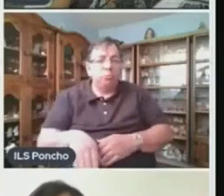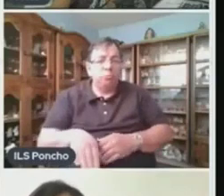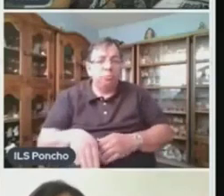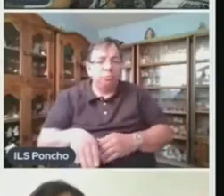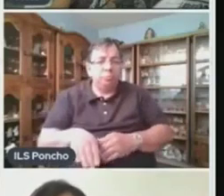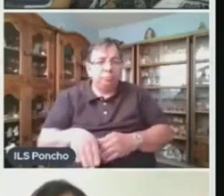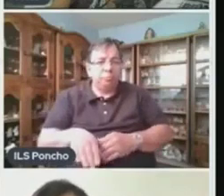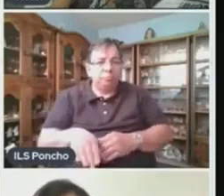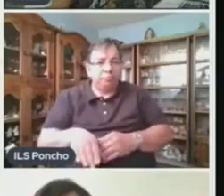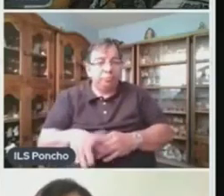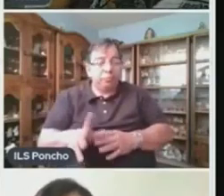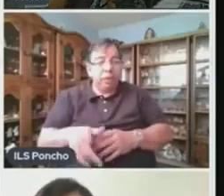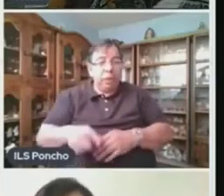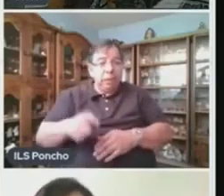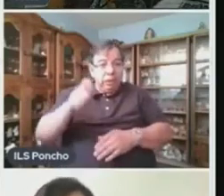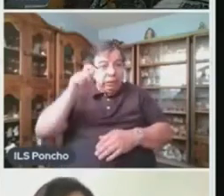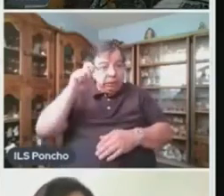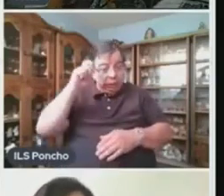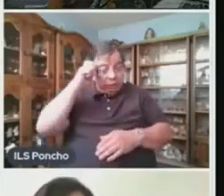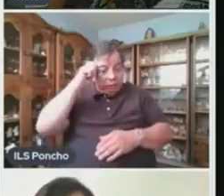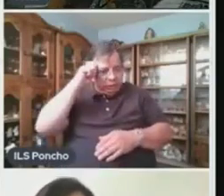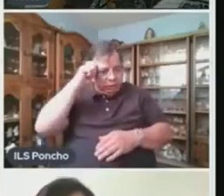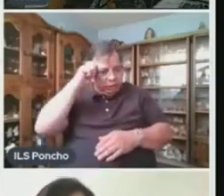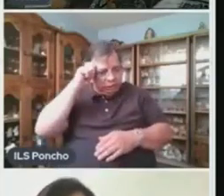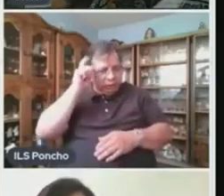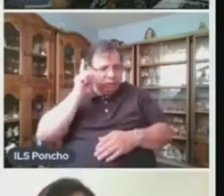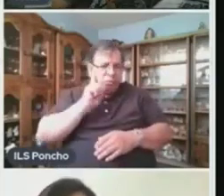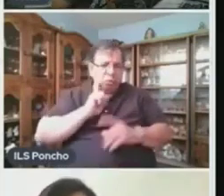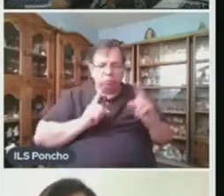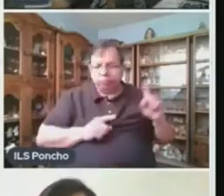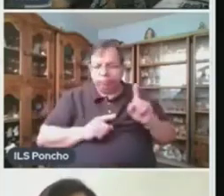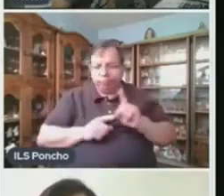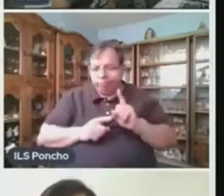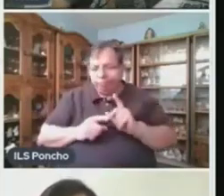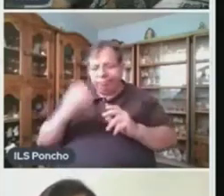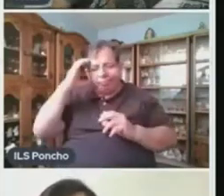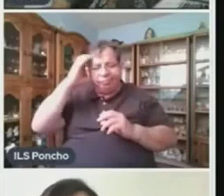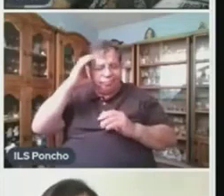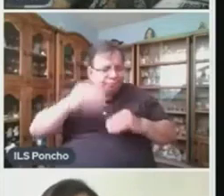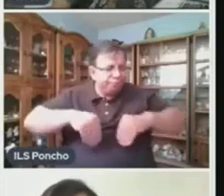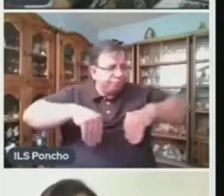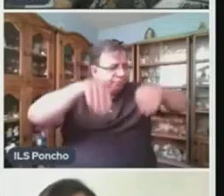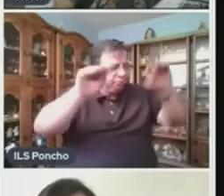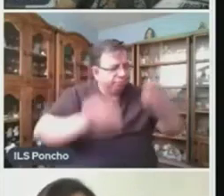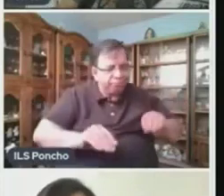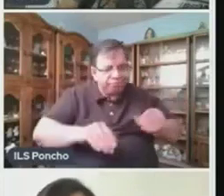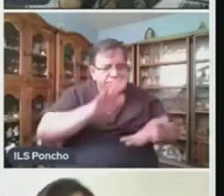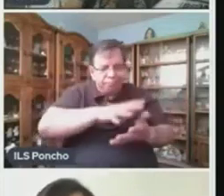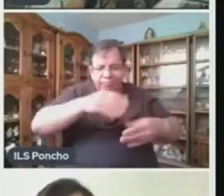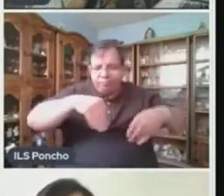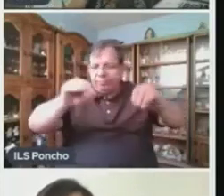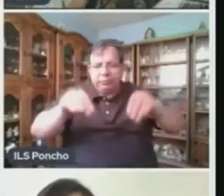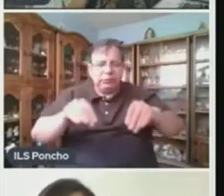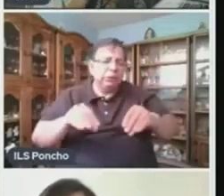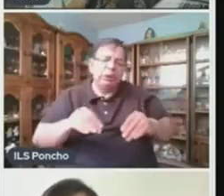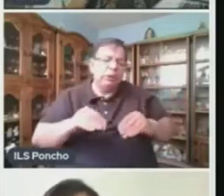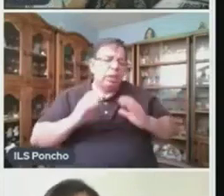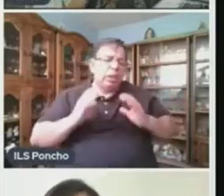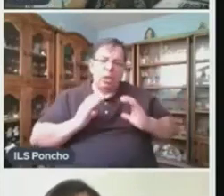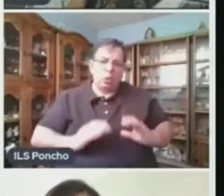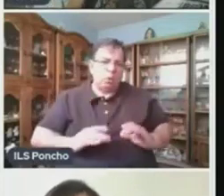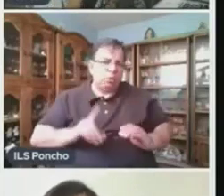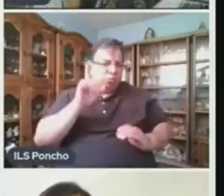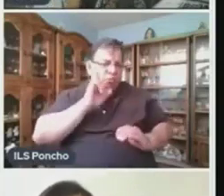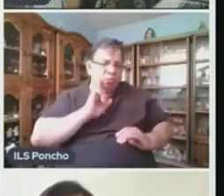La Sirvienta Entró Después Para Arreglar La Cama Ya Sin El Cuerpo De